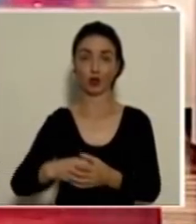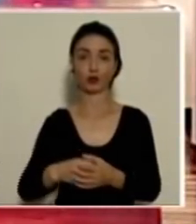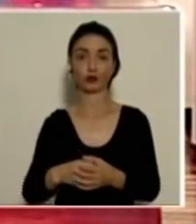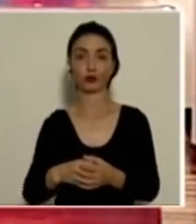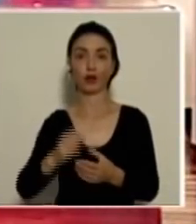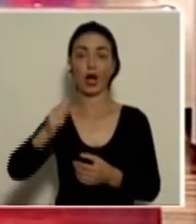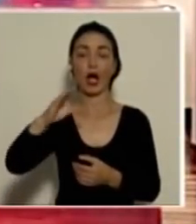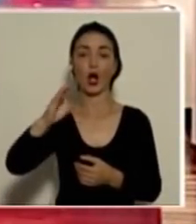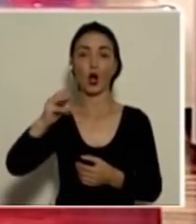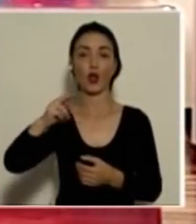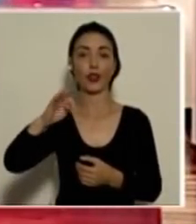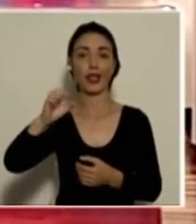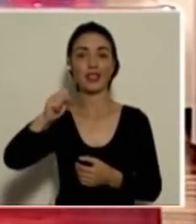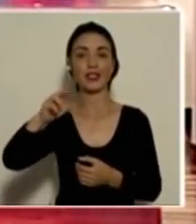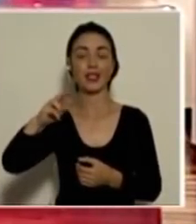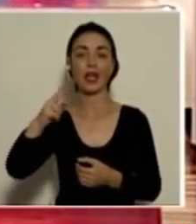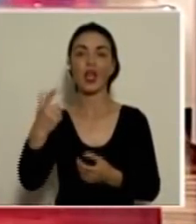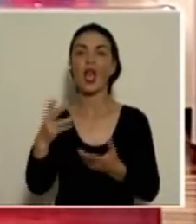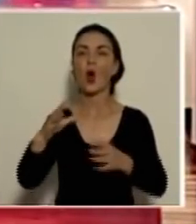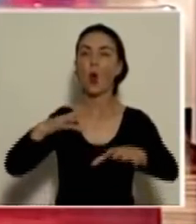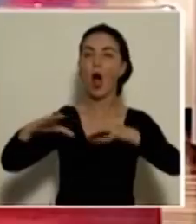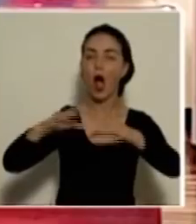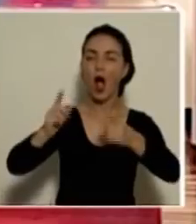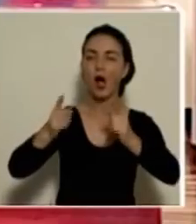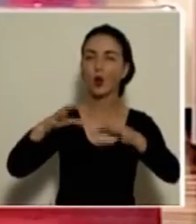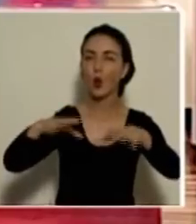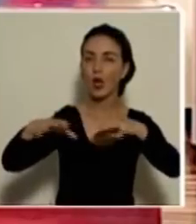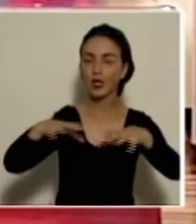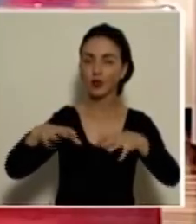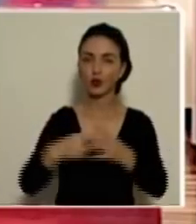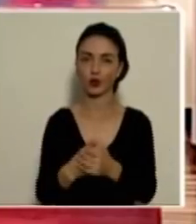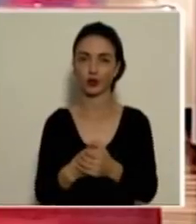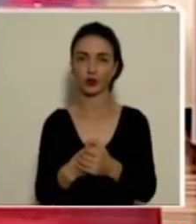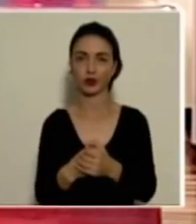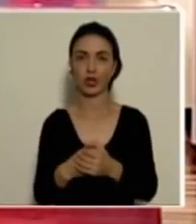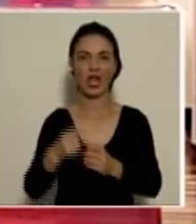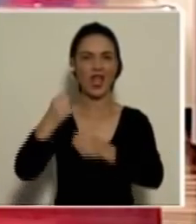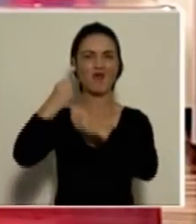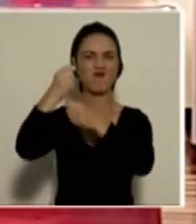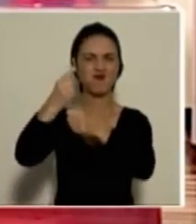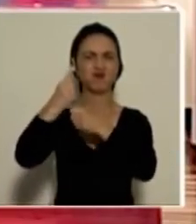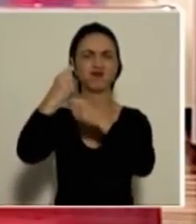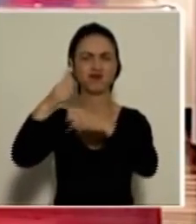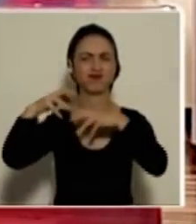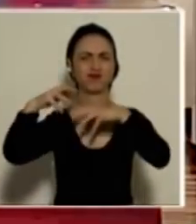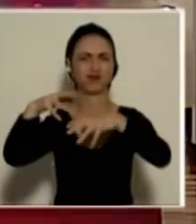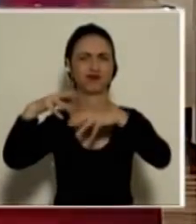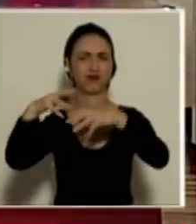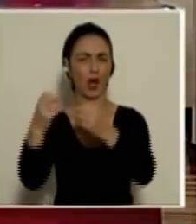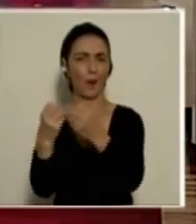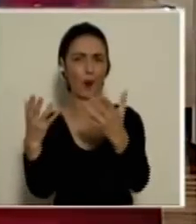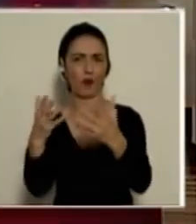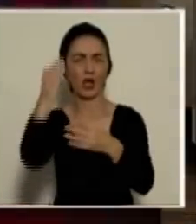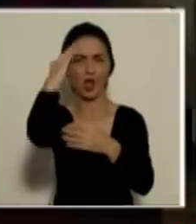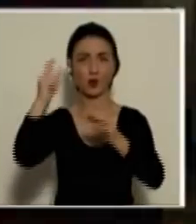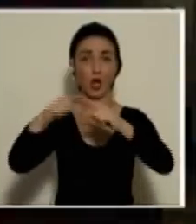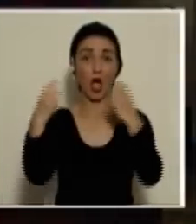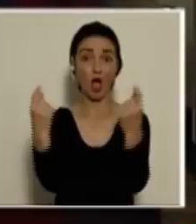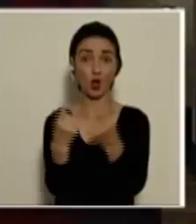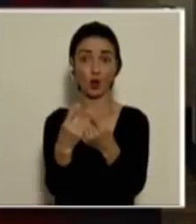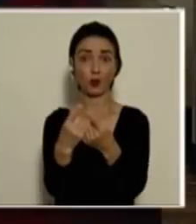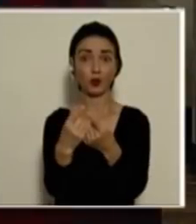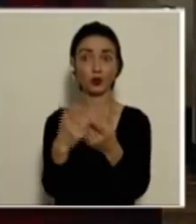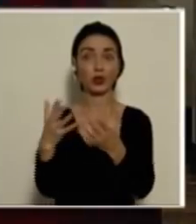Nos consulta, ¿qué acciones se estarían tomando en caso de que se realicen manifestaciones públicas? Ya que hay grupos que andan